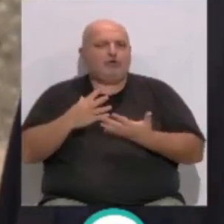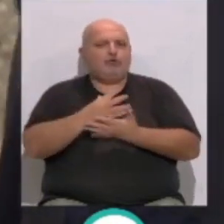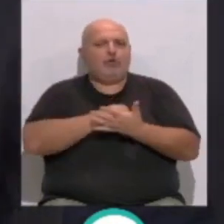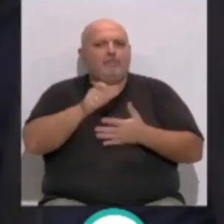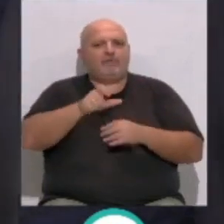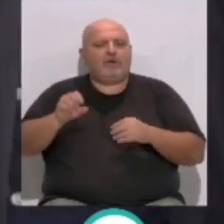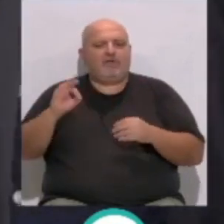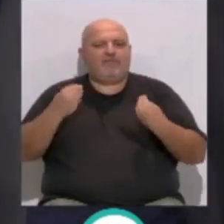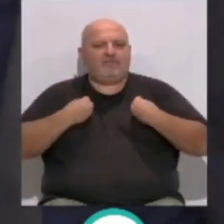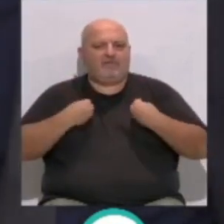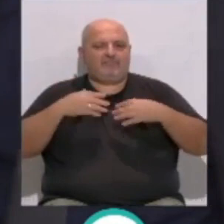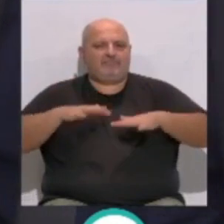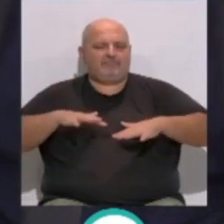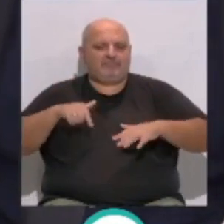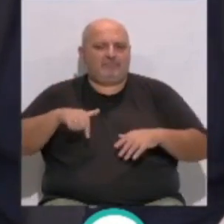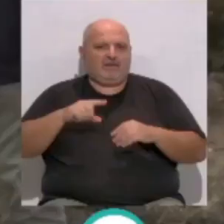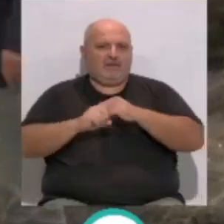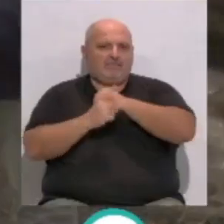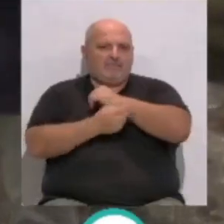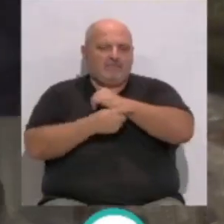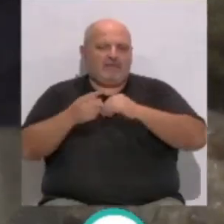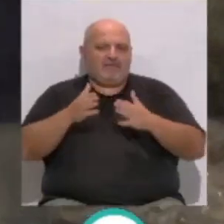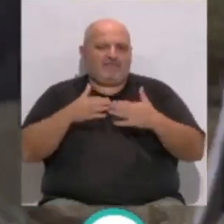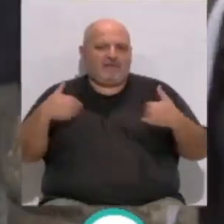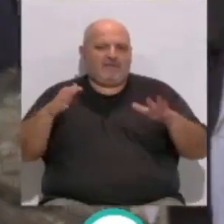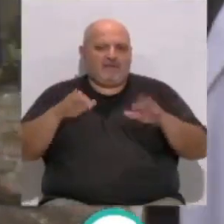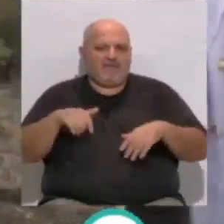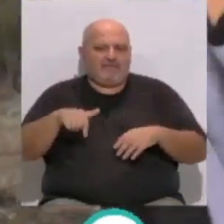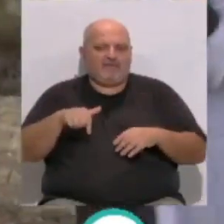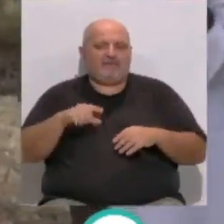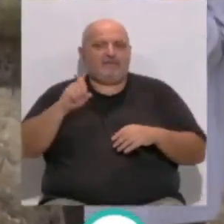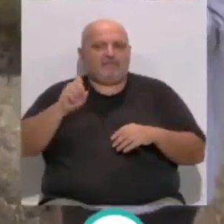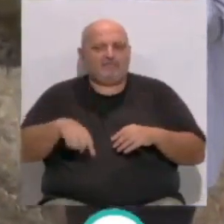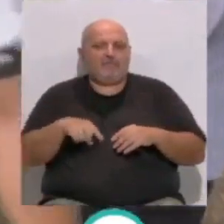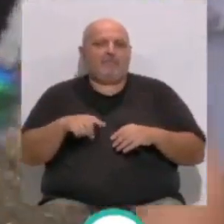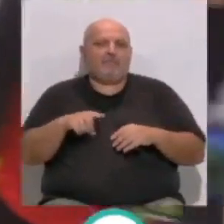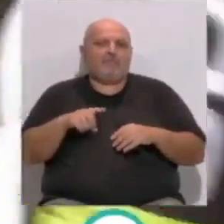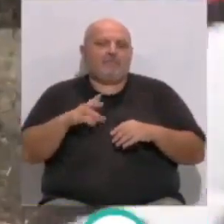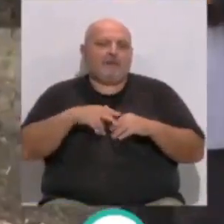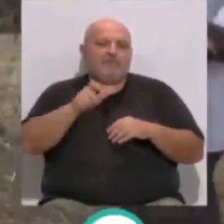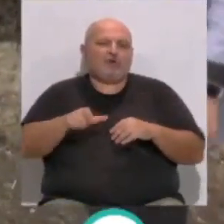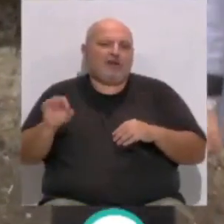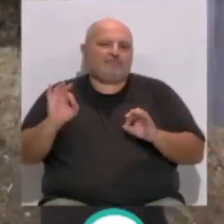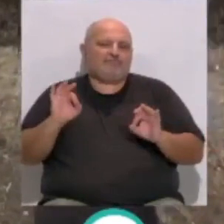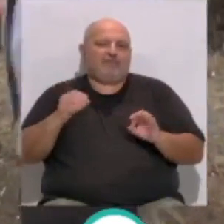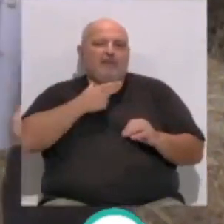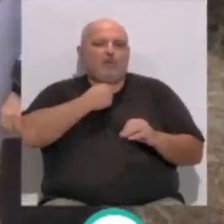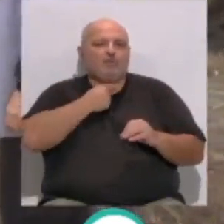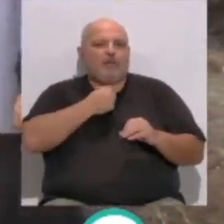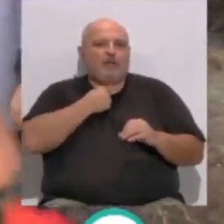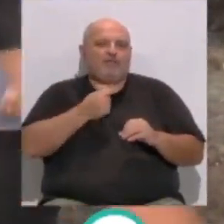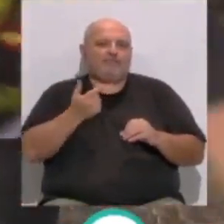personas que vivimos en este entorno de este Parque Natural de la Bahía de Cádiz y sobre todo también para las personas que les gusta